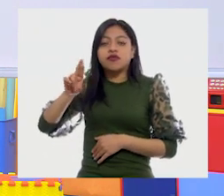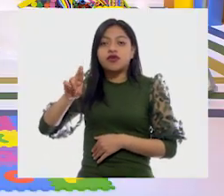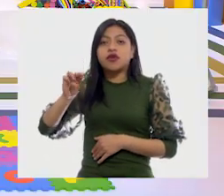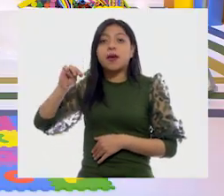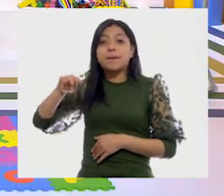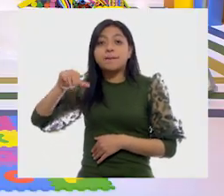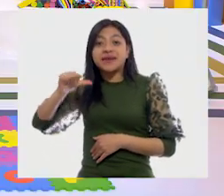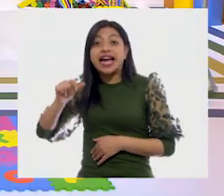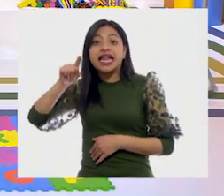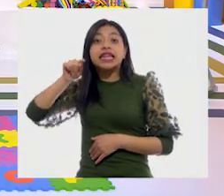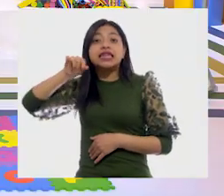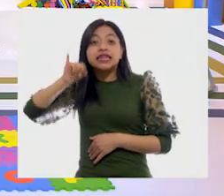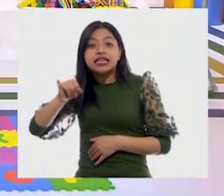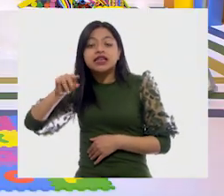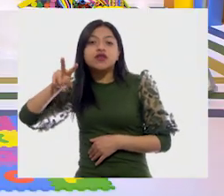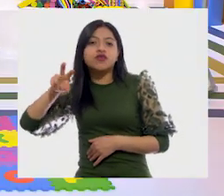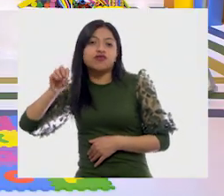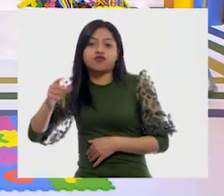Informativo.